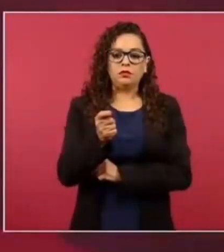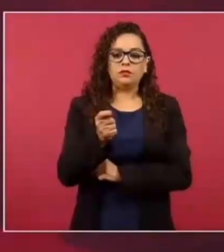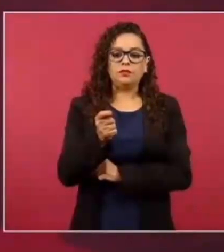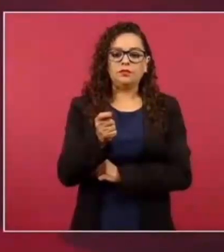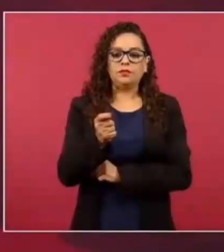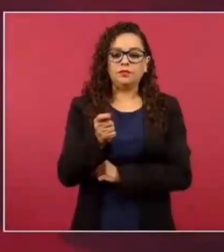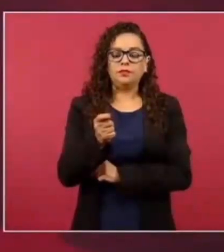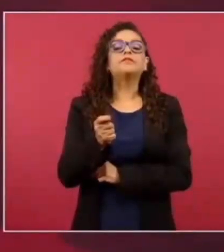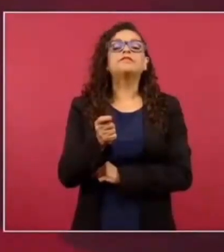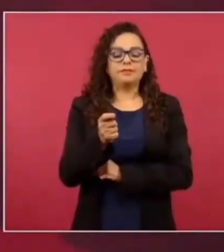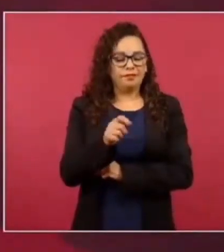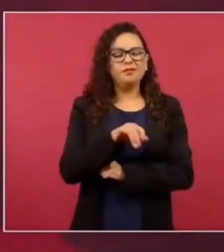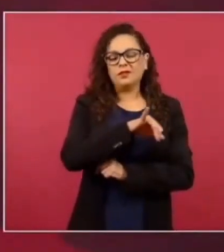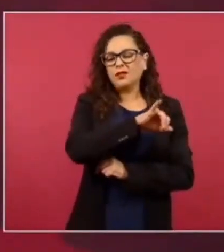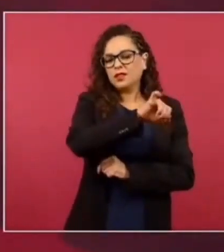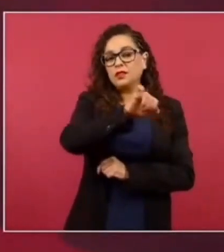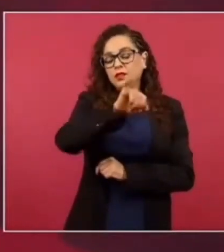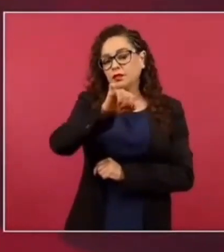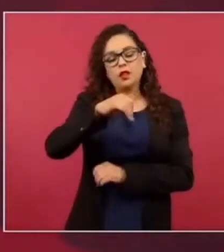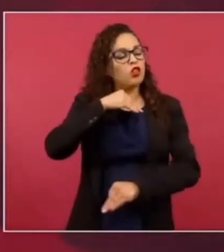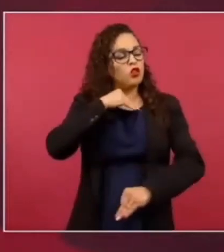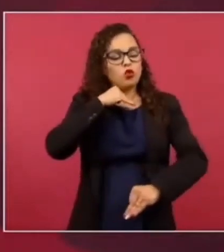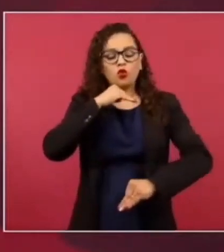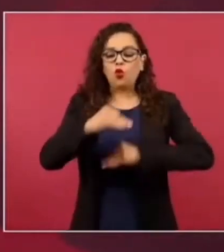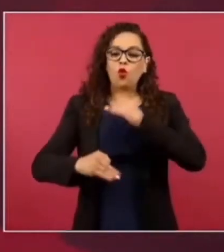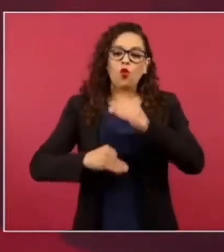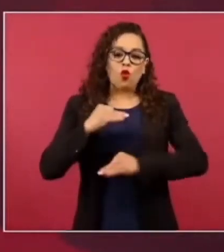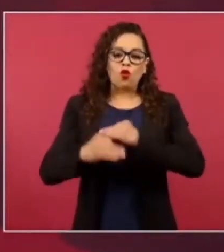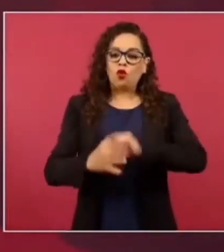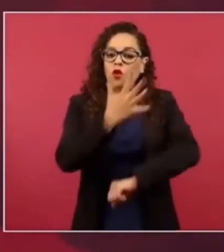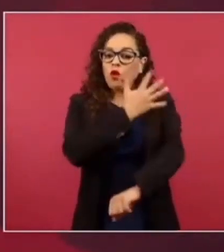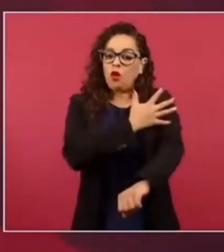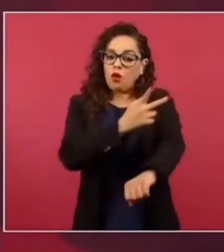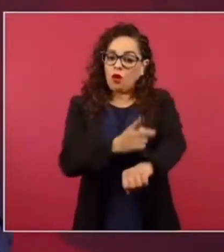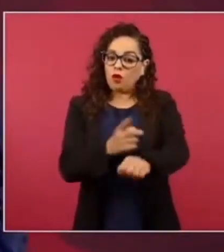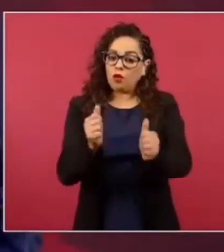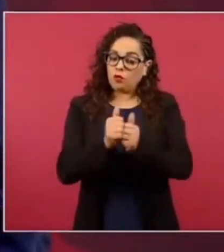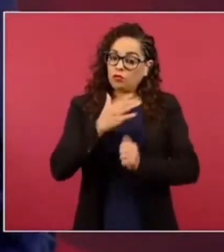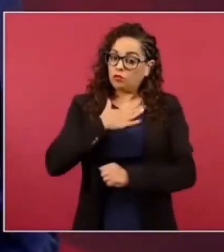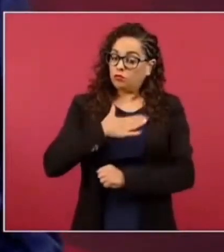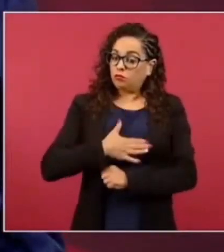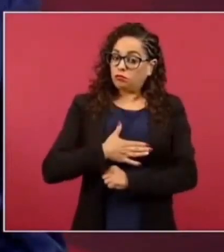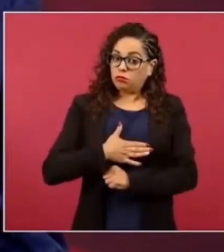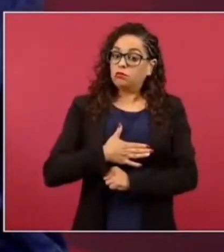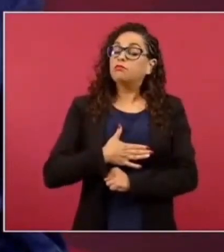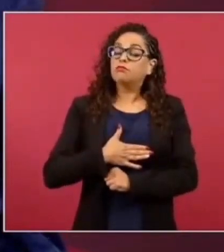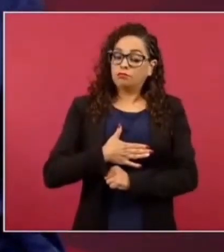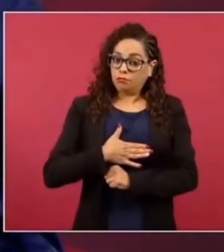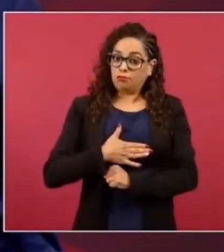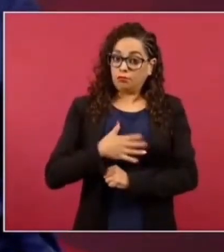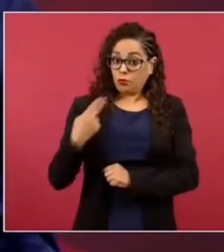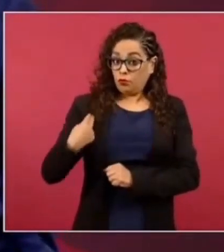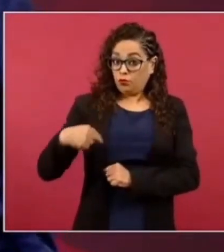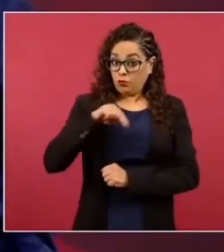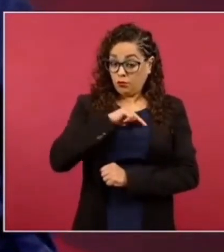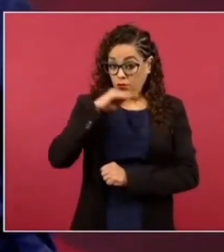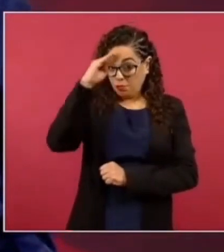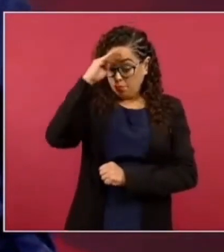con justicia y transparencia. No tenemos nada que ocultar.